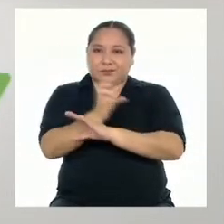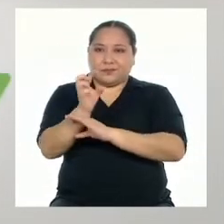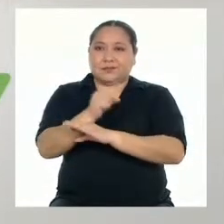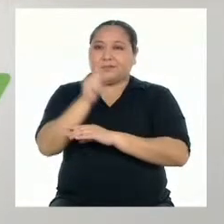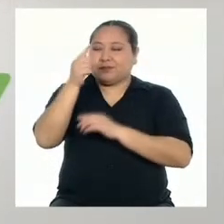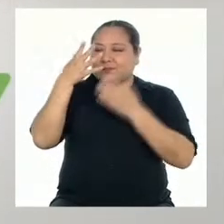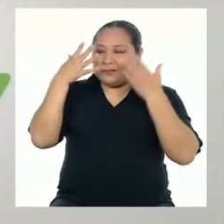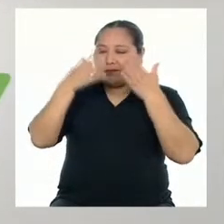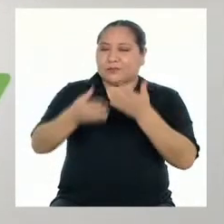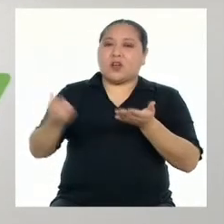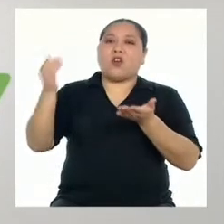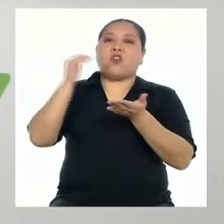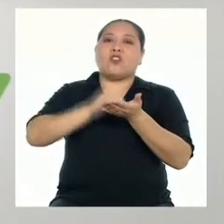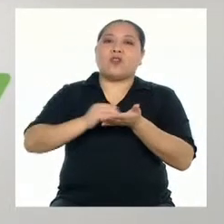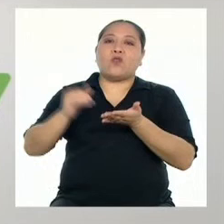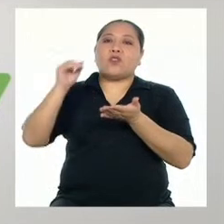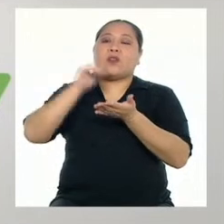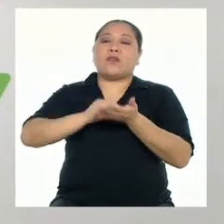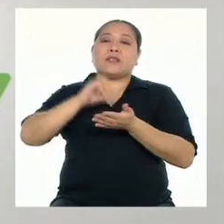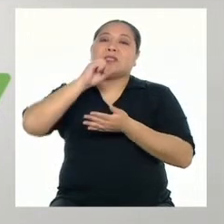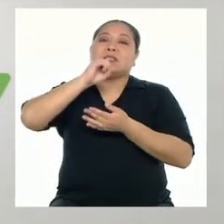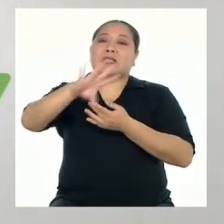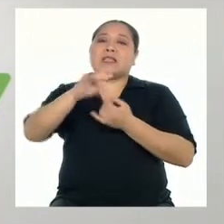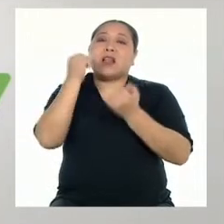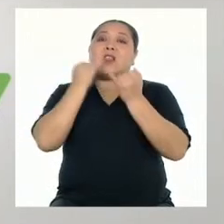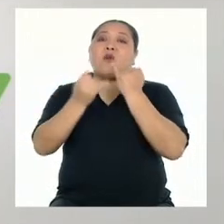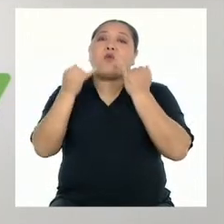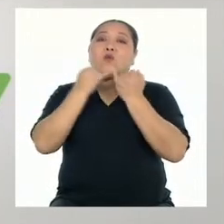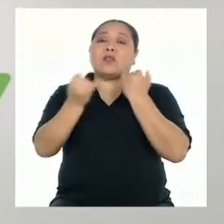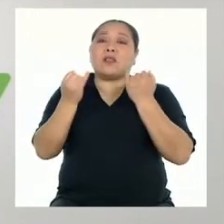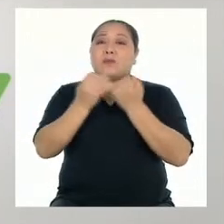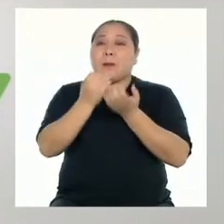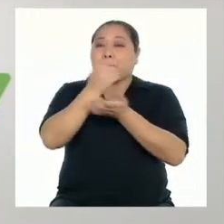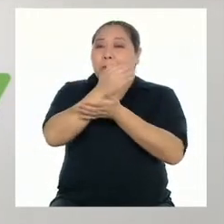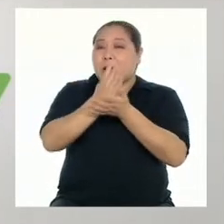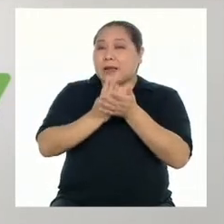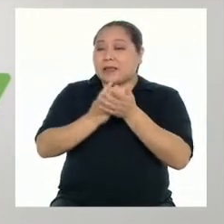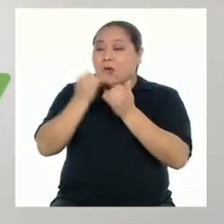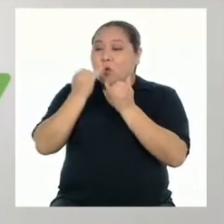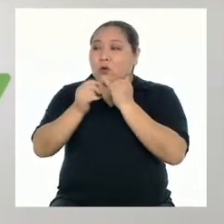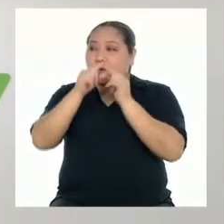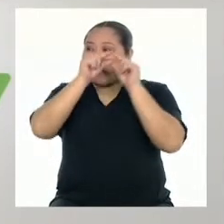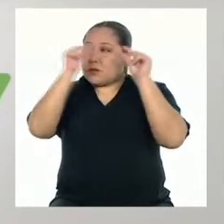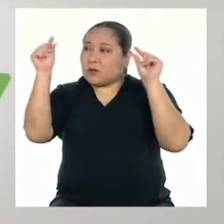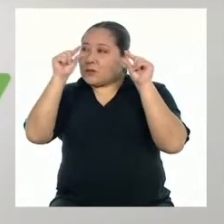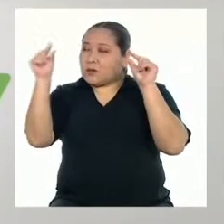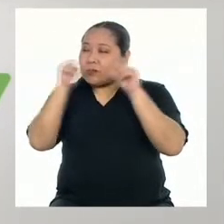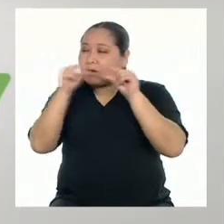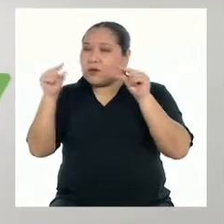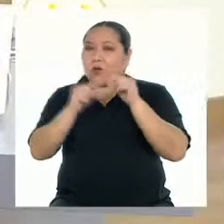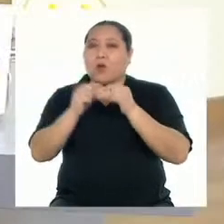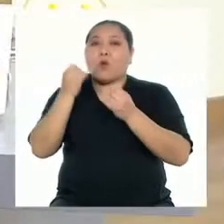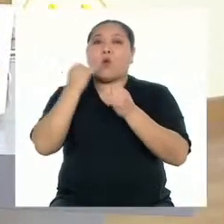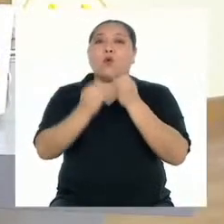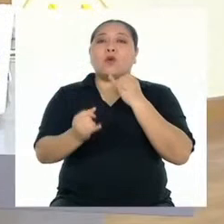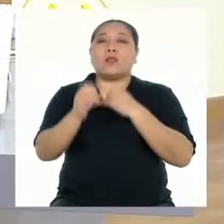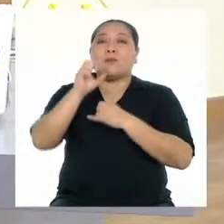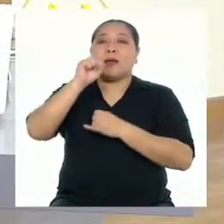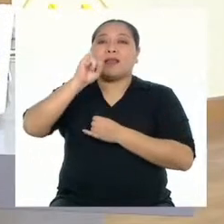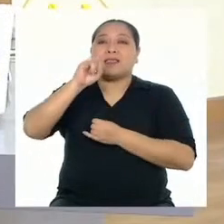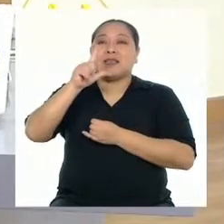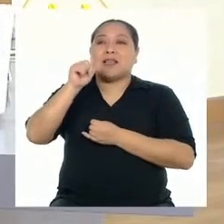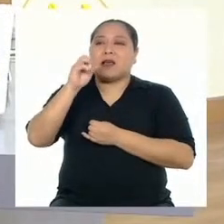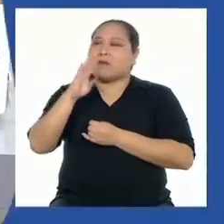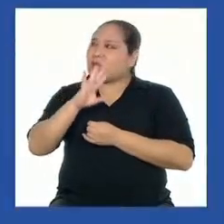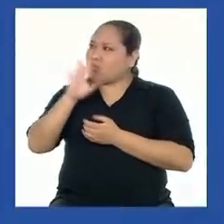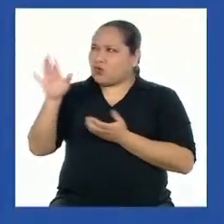Consiste en la repetición de los últimos sonidos de cada verso a partir de las últimas sílabas tónicas. ¿Y todas